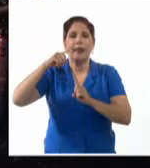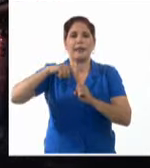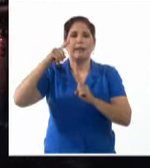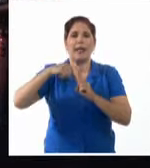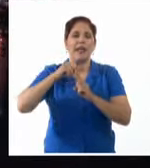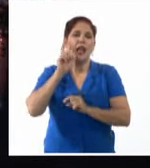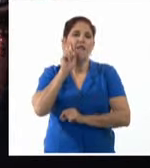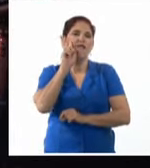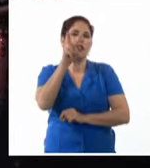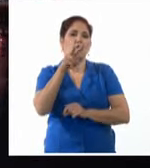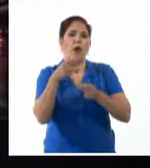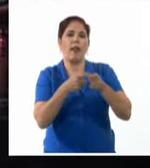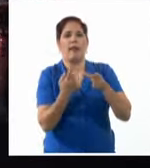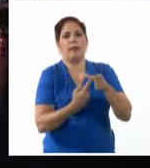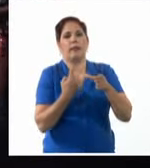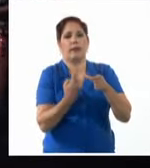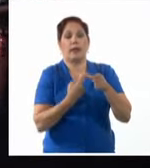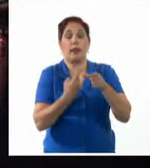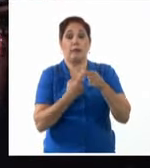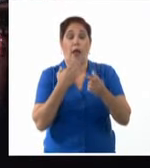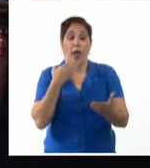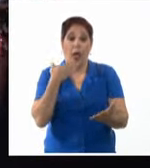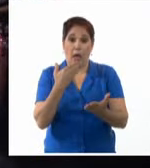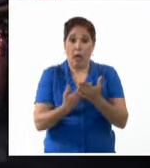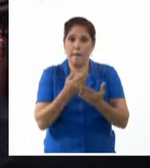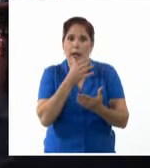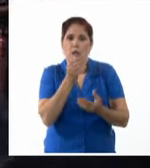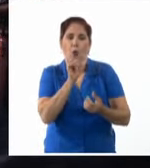digital sorprendente y romántica.